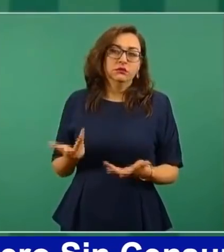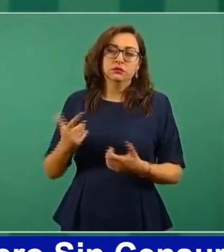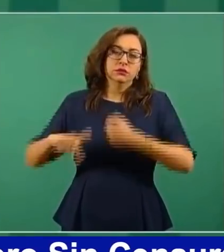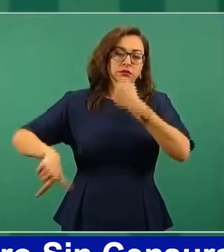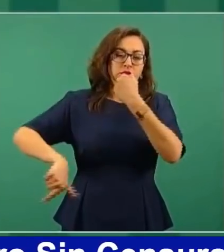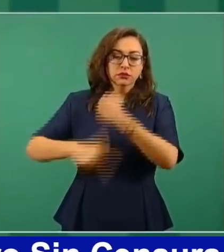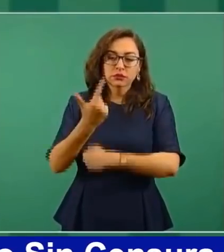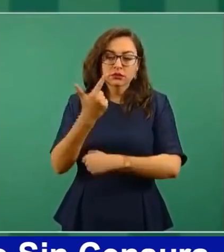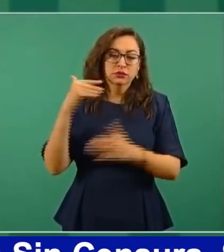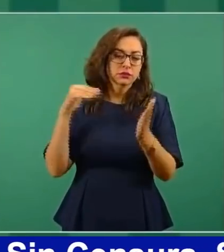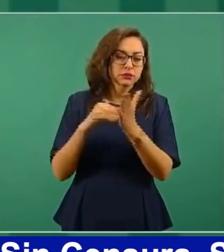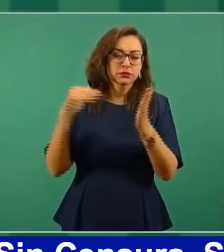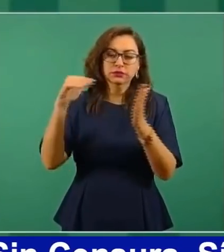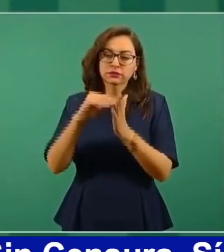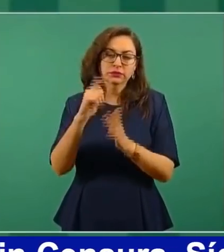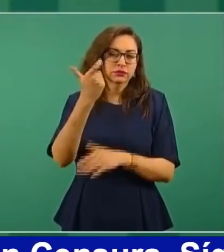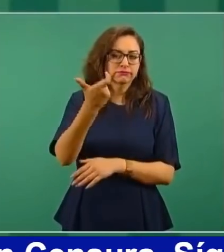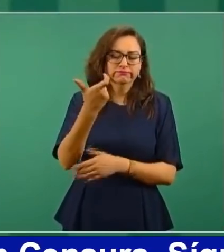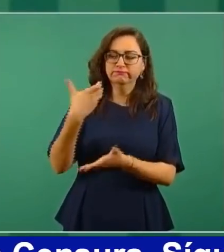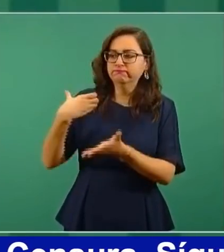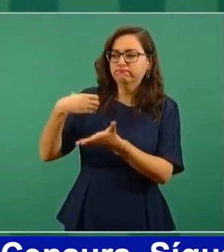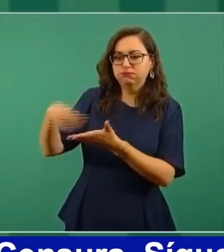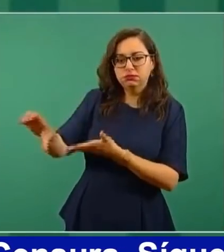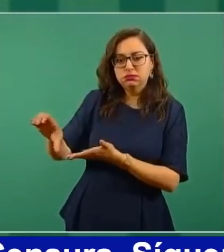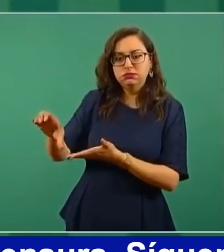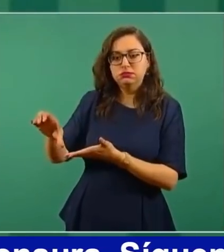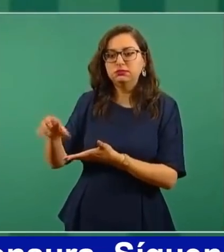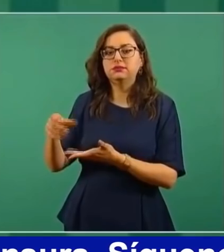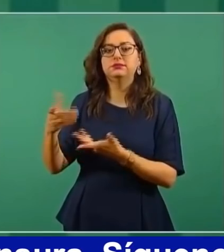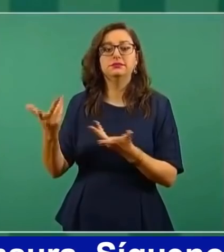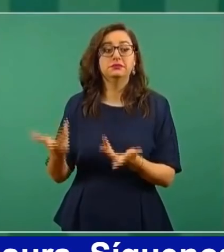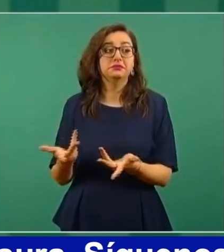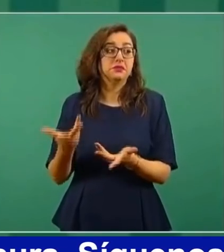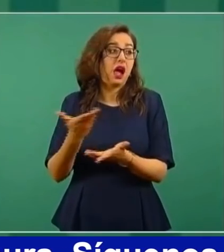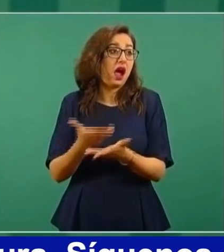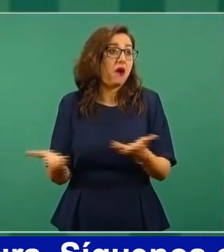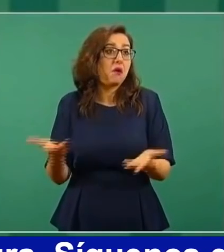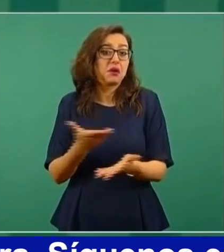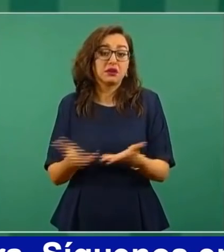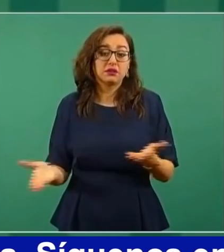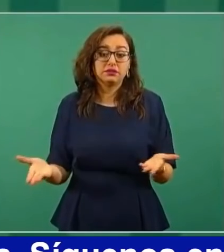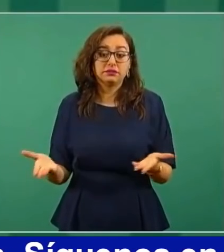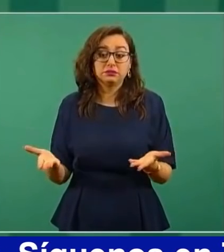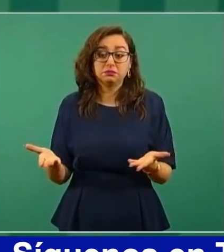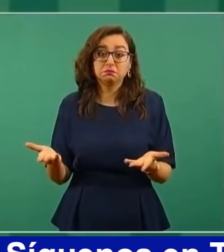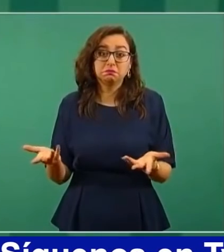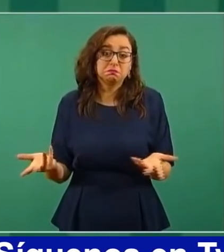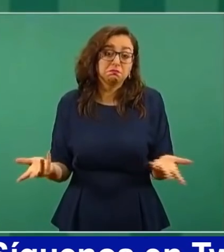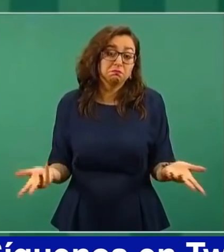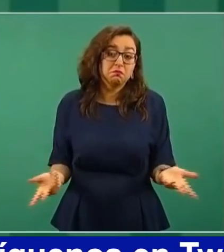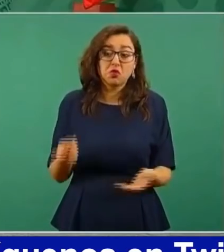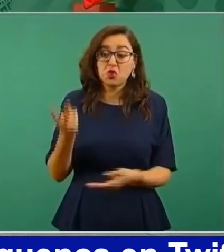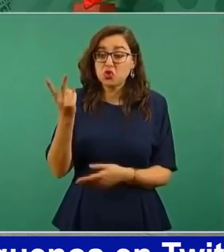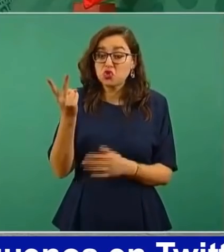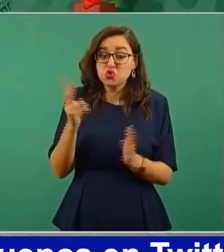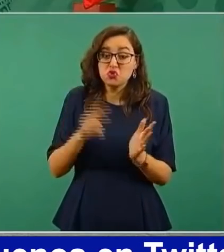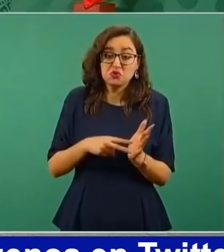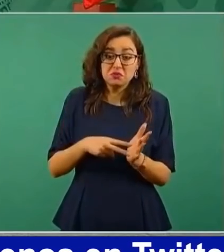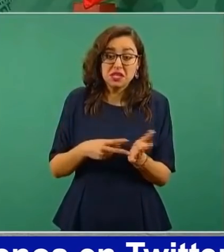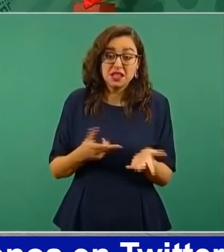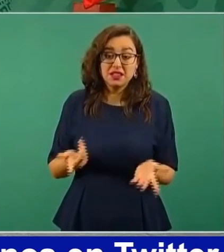mil millones de pesos en publicidad, pues ahora son tres mil, ¿no?, dos mil.